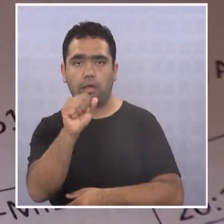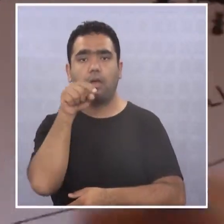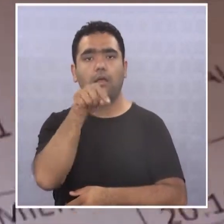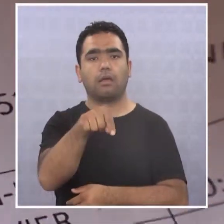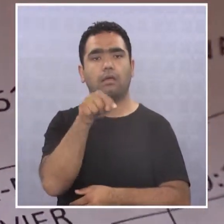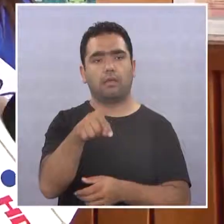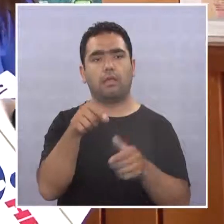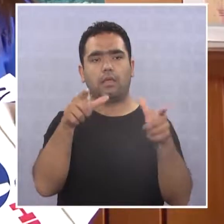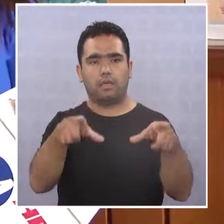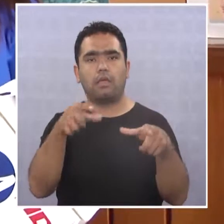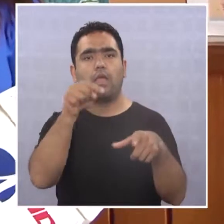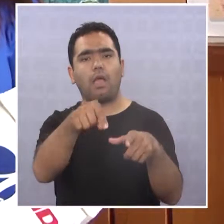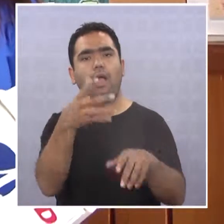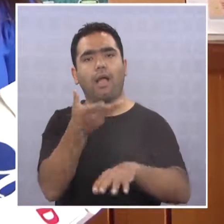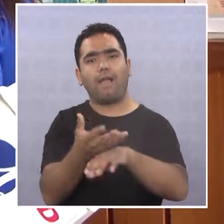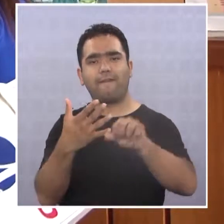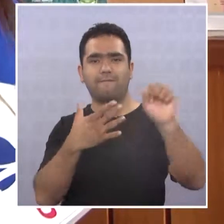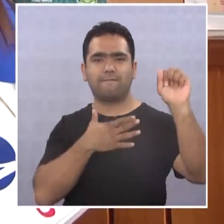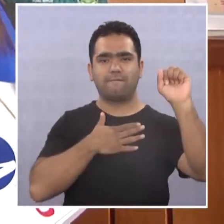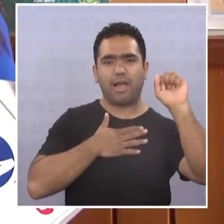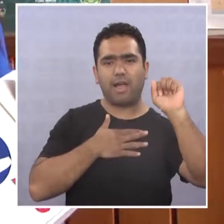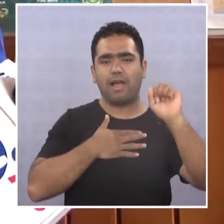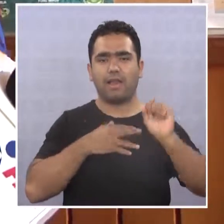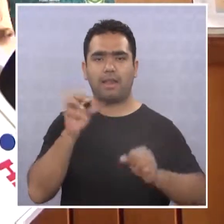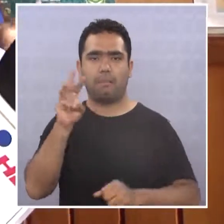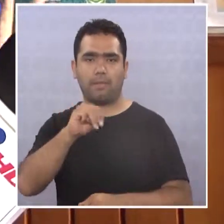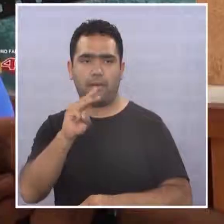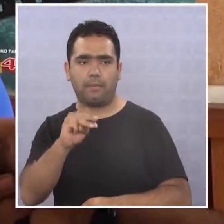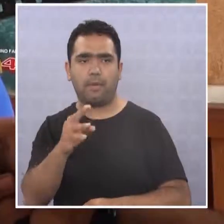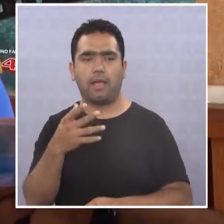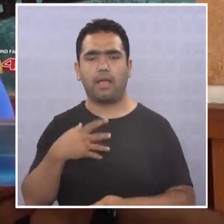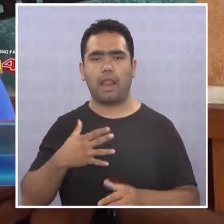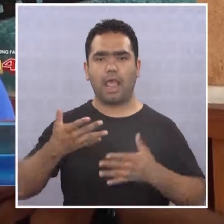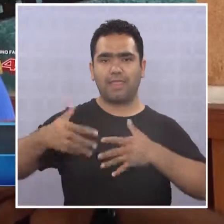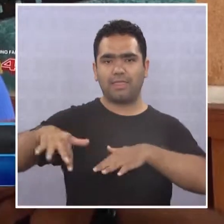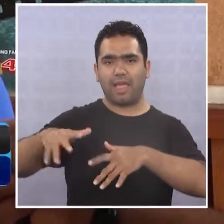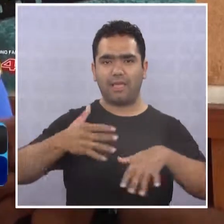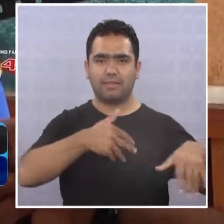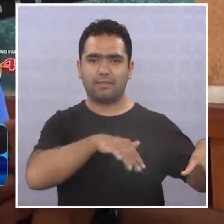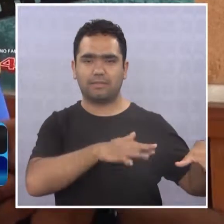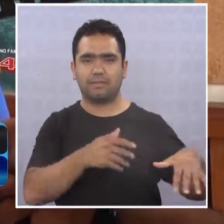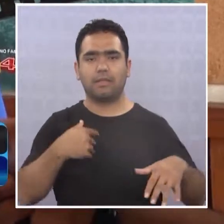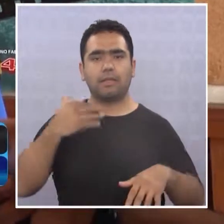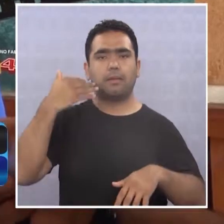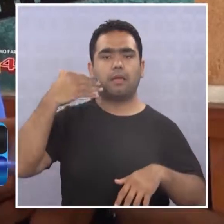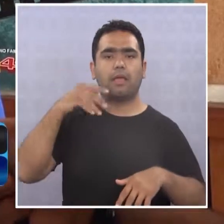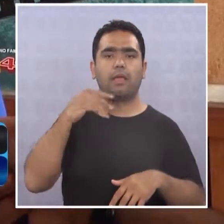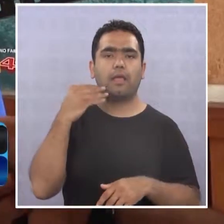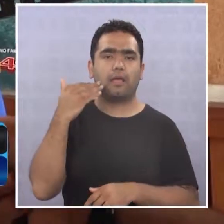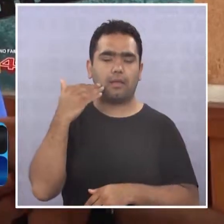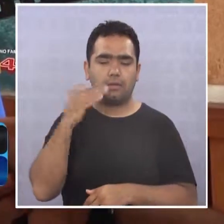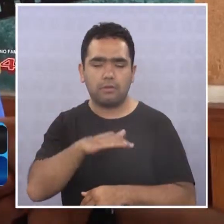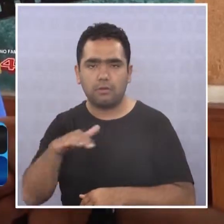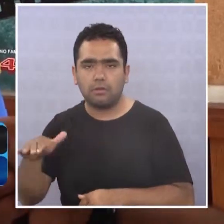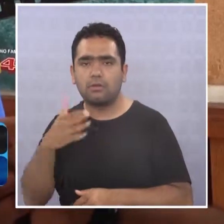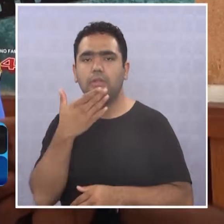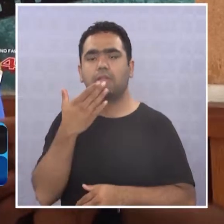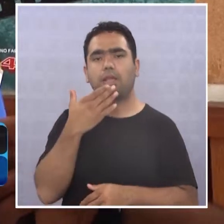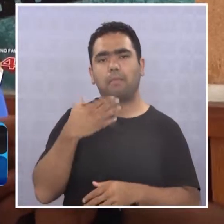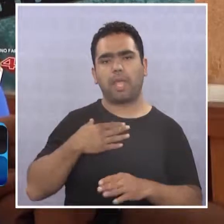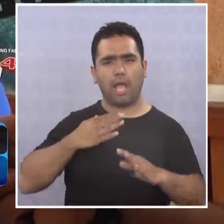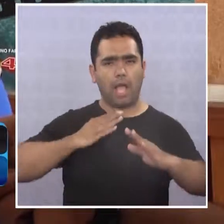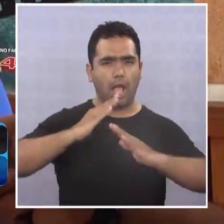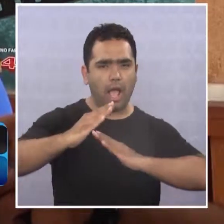Tenemos baile, entretenido para las mamitas, danza árabe para las pequeñas, tenemos karate en dos ramas, Kikuchin,